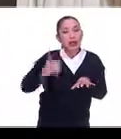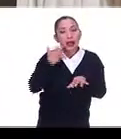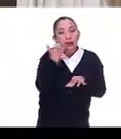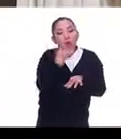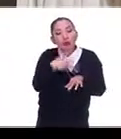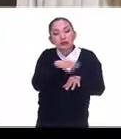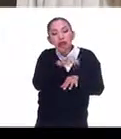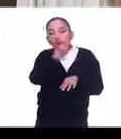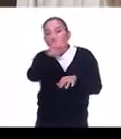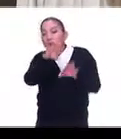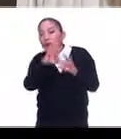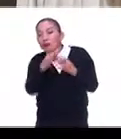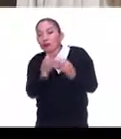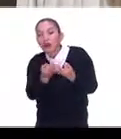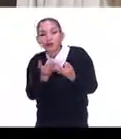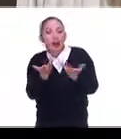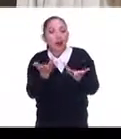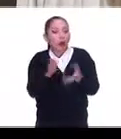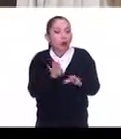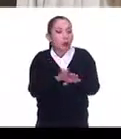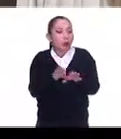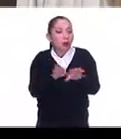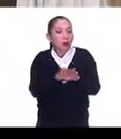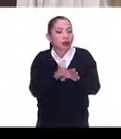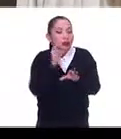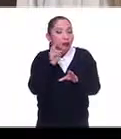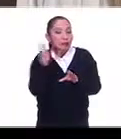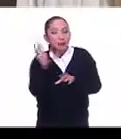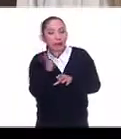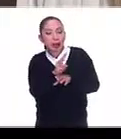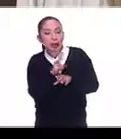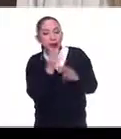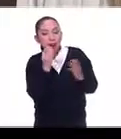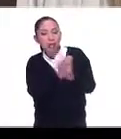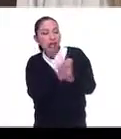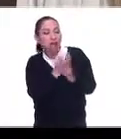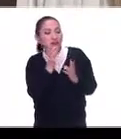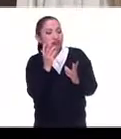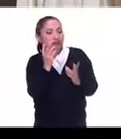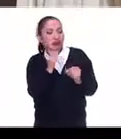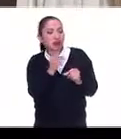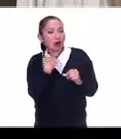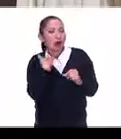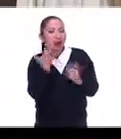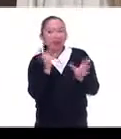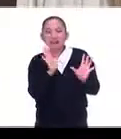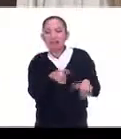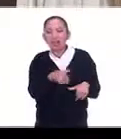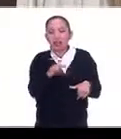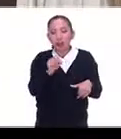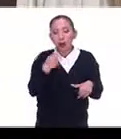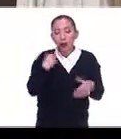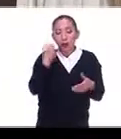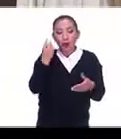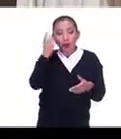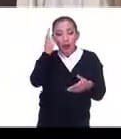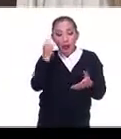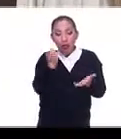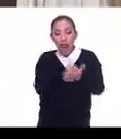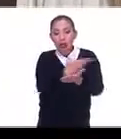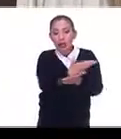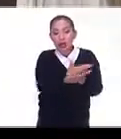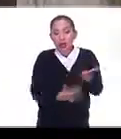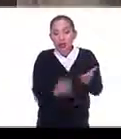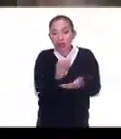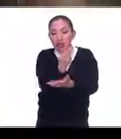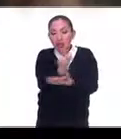alternativas y no voltear la espalda y decir, pues, mientras no se patenten o se registren los